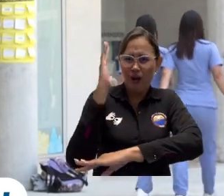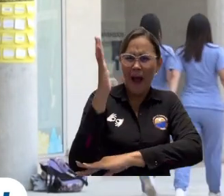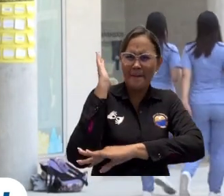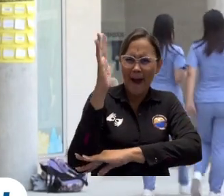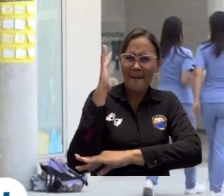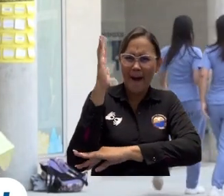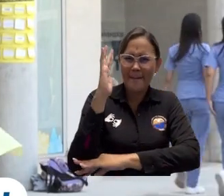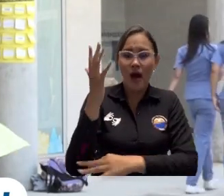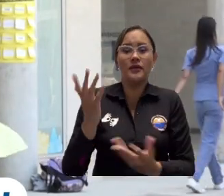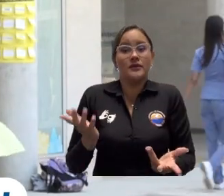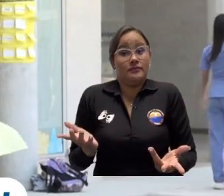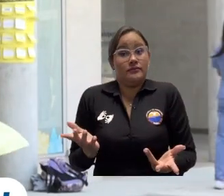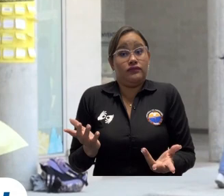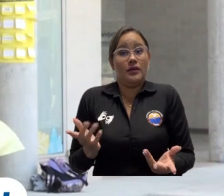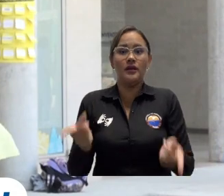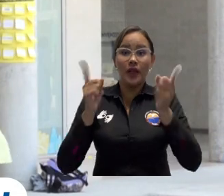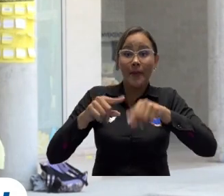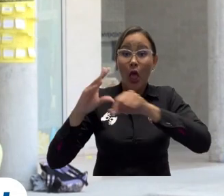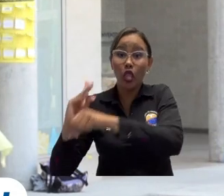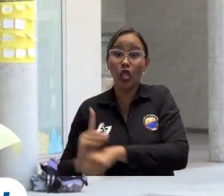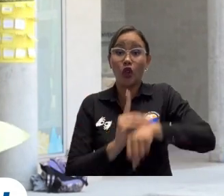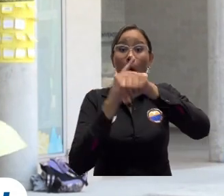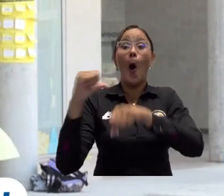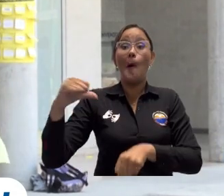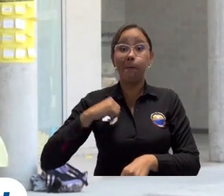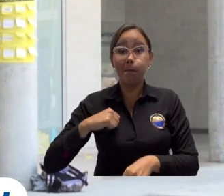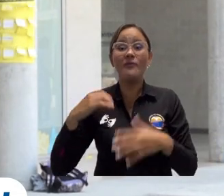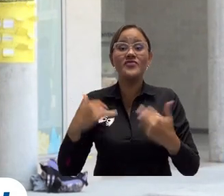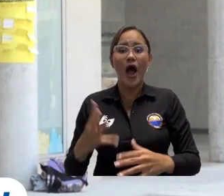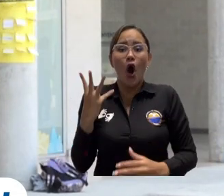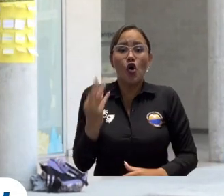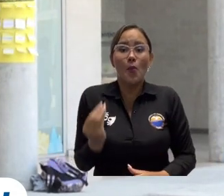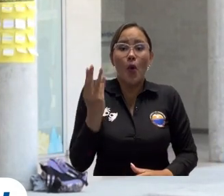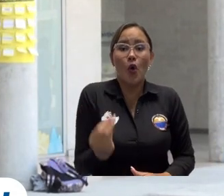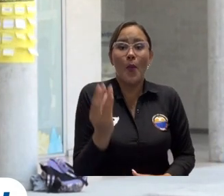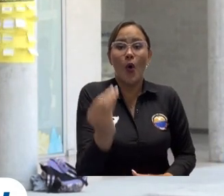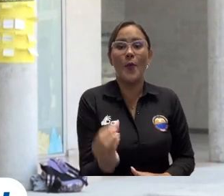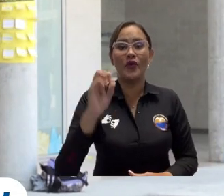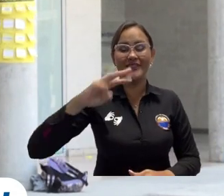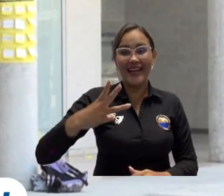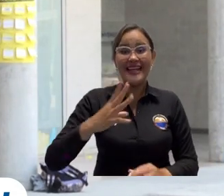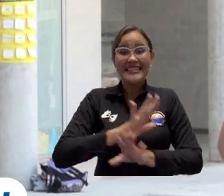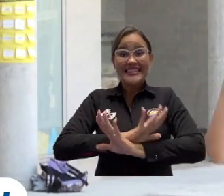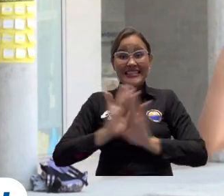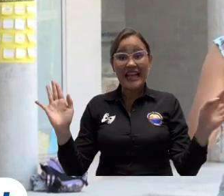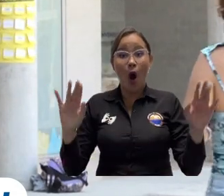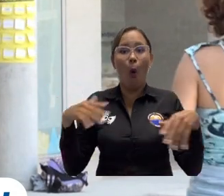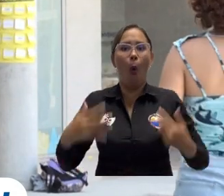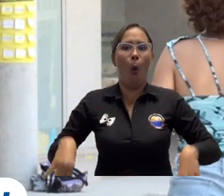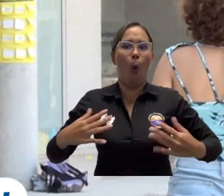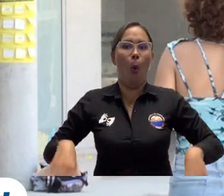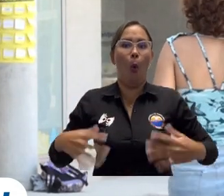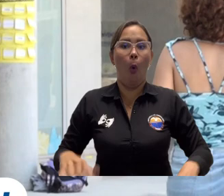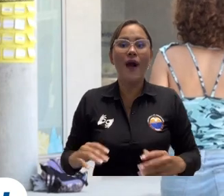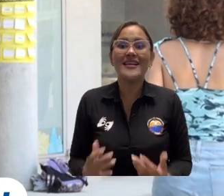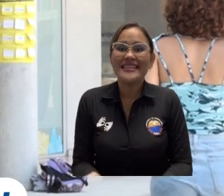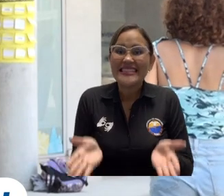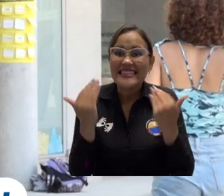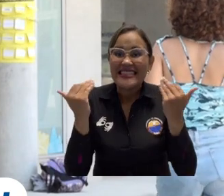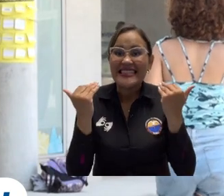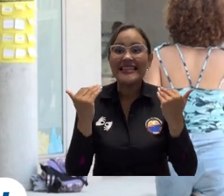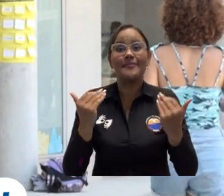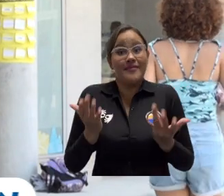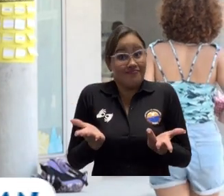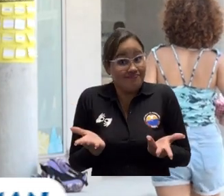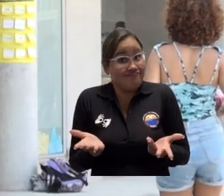con un doctorado que ya va por su tercera cohorte de estudiantes con esta